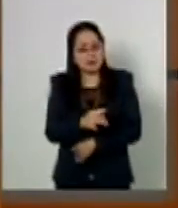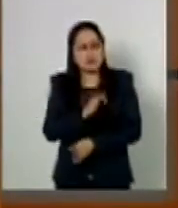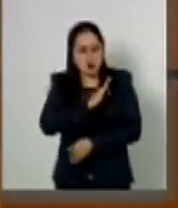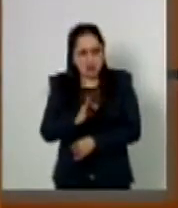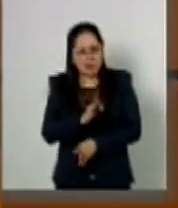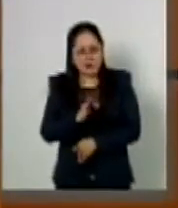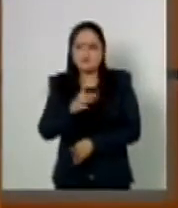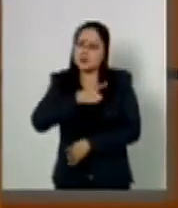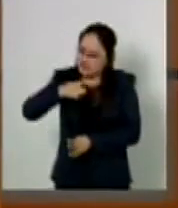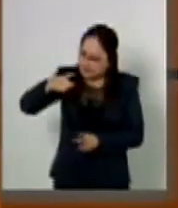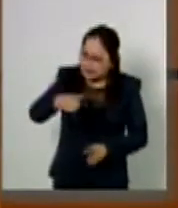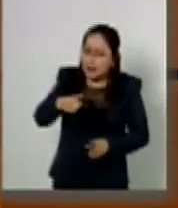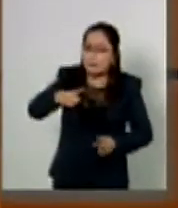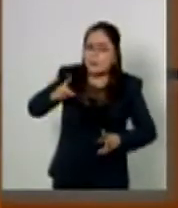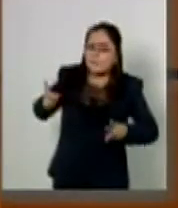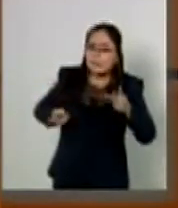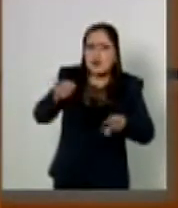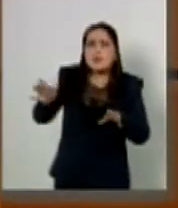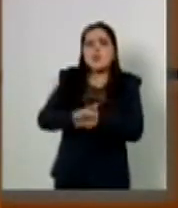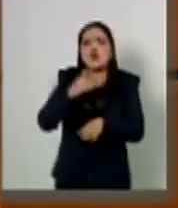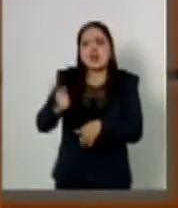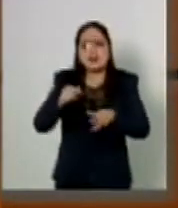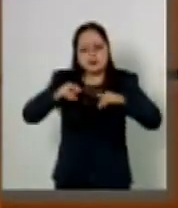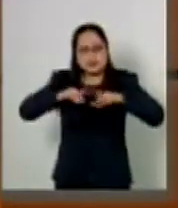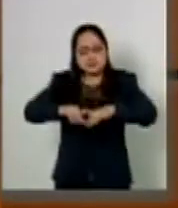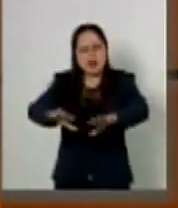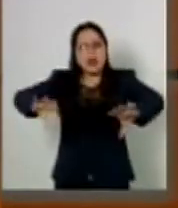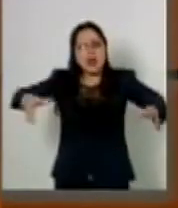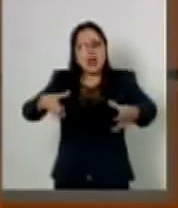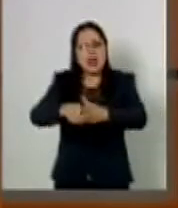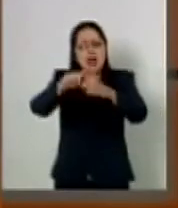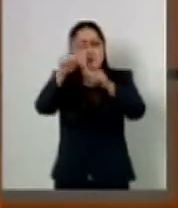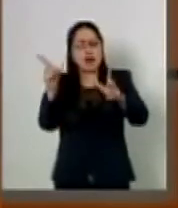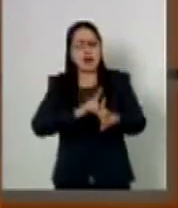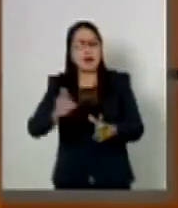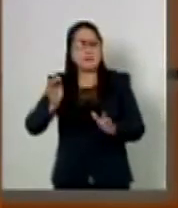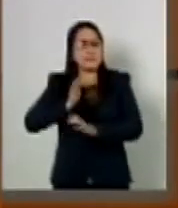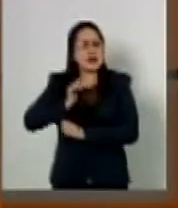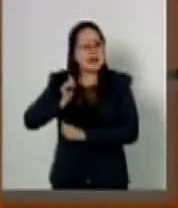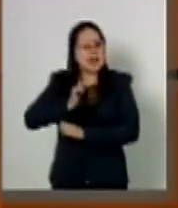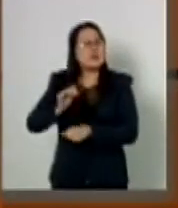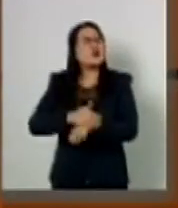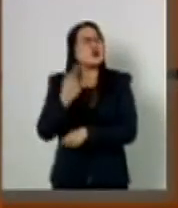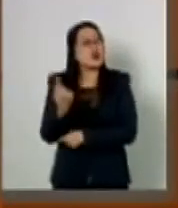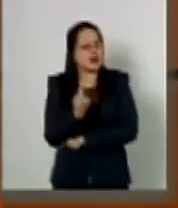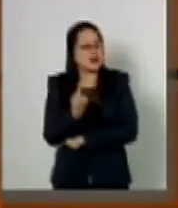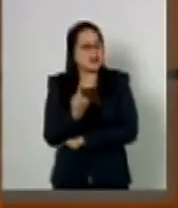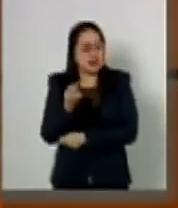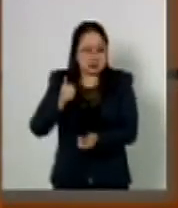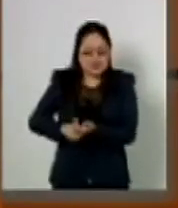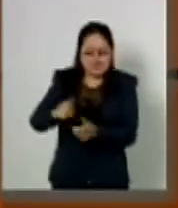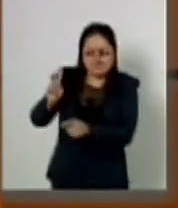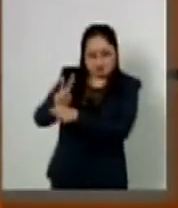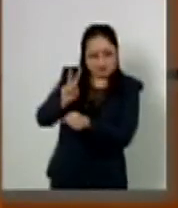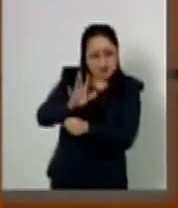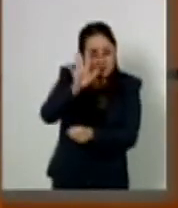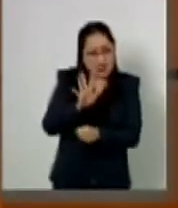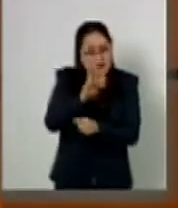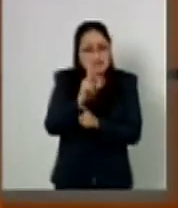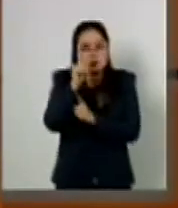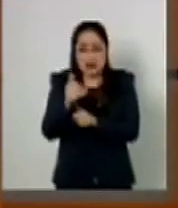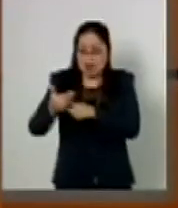cuestionar los despliegues de la fuerza castrense a lo largo del territorio nacional y en operativos supuestamente